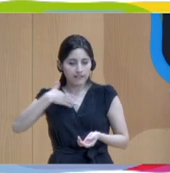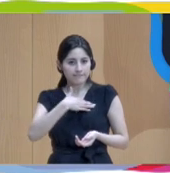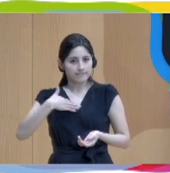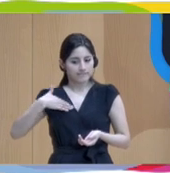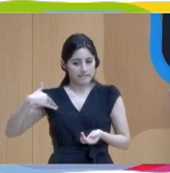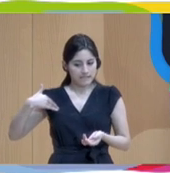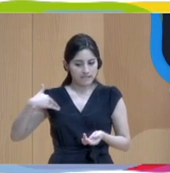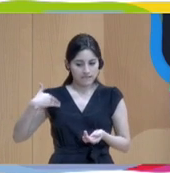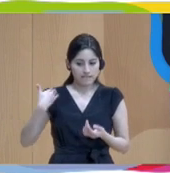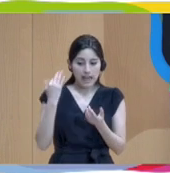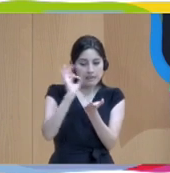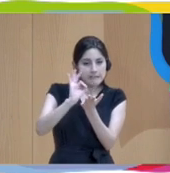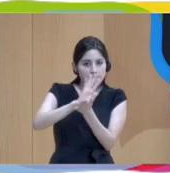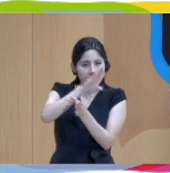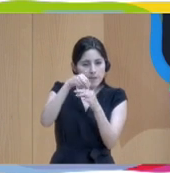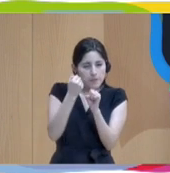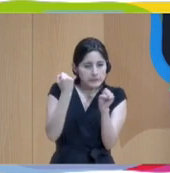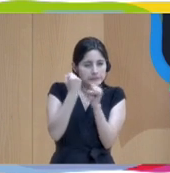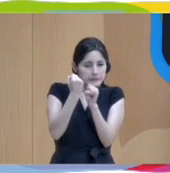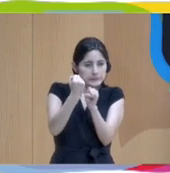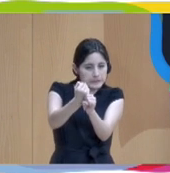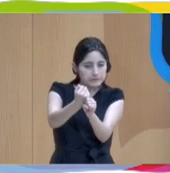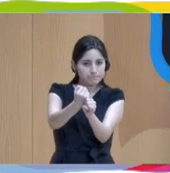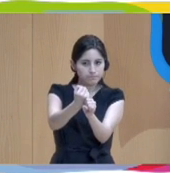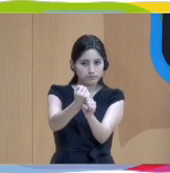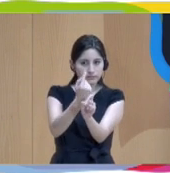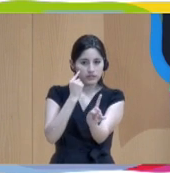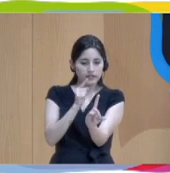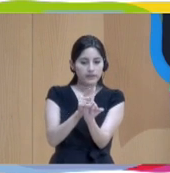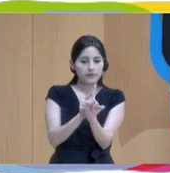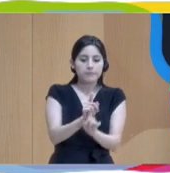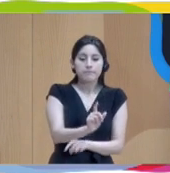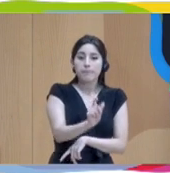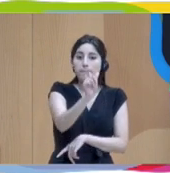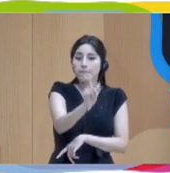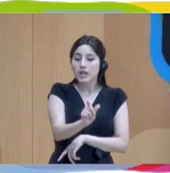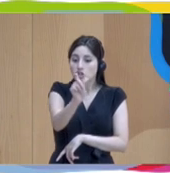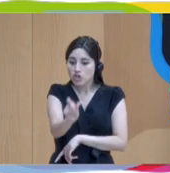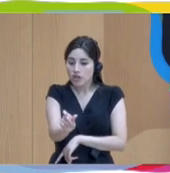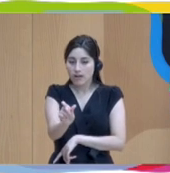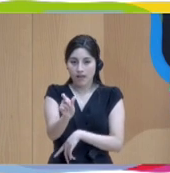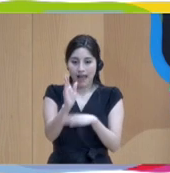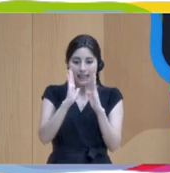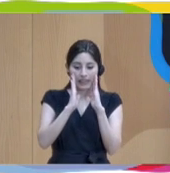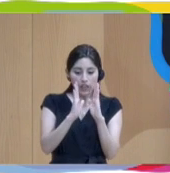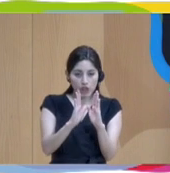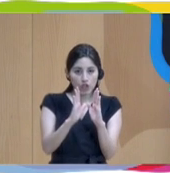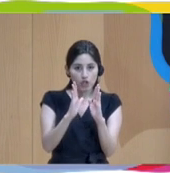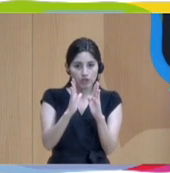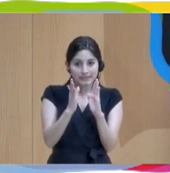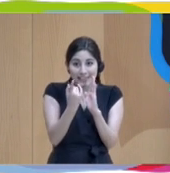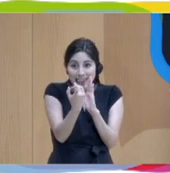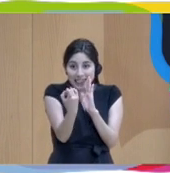servicios, que tratemos de dar a las personas una atención más integrada y más acorde con sus